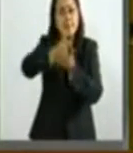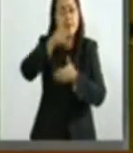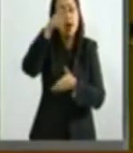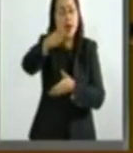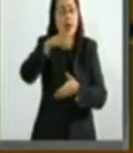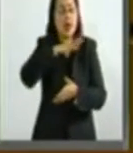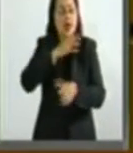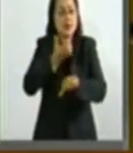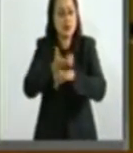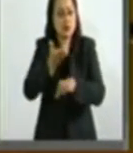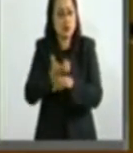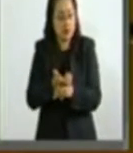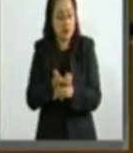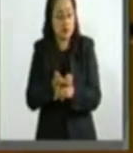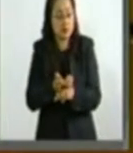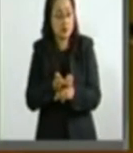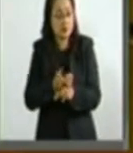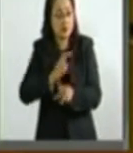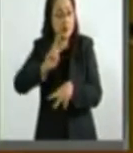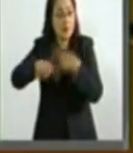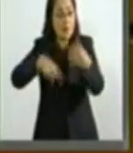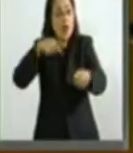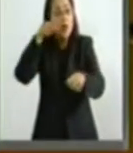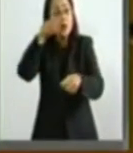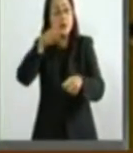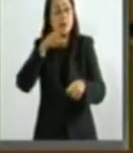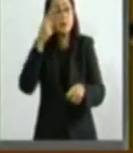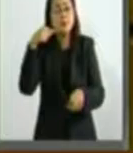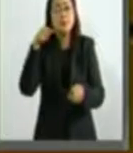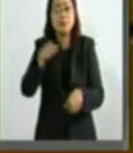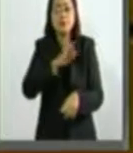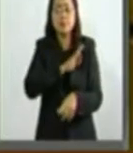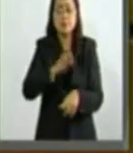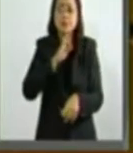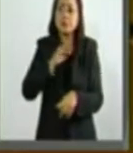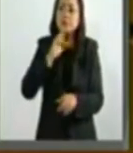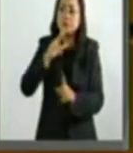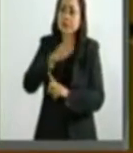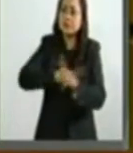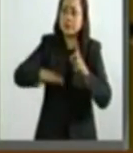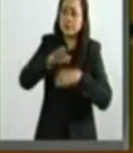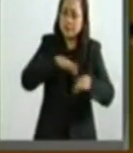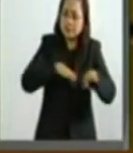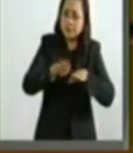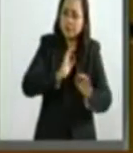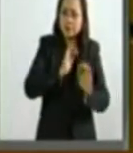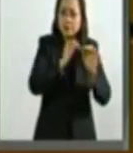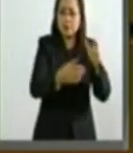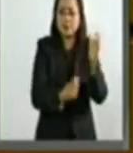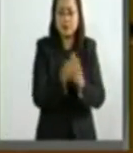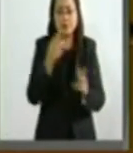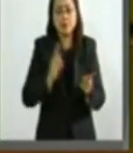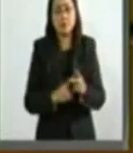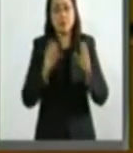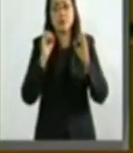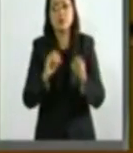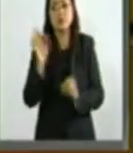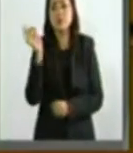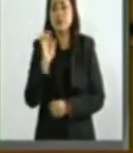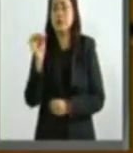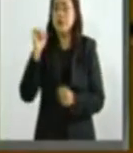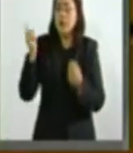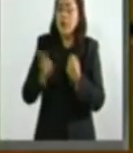para obtener mejores condiciones laborales y en ocasiones por